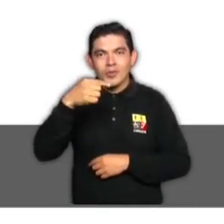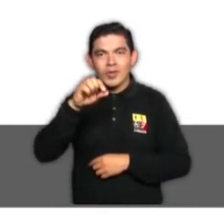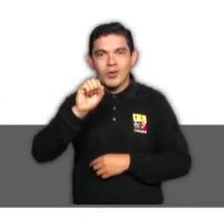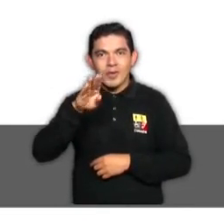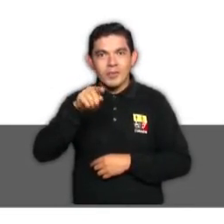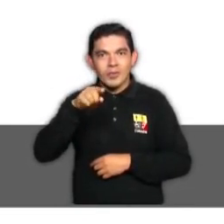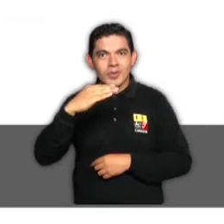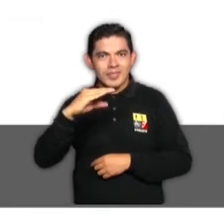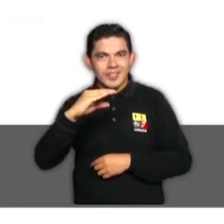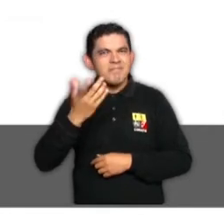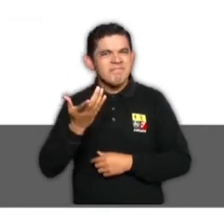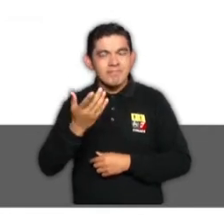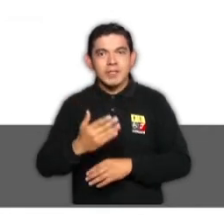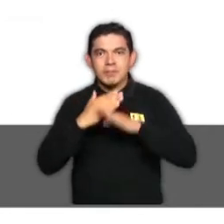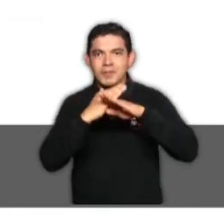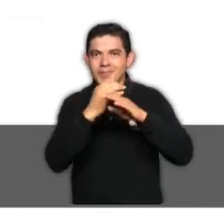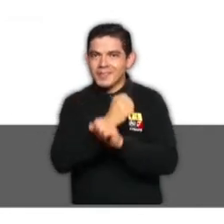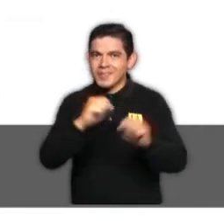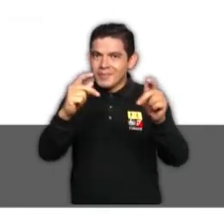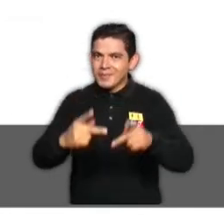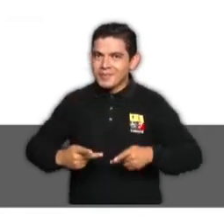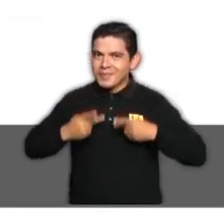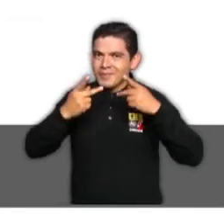Prevenir salva vidas.